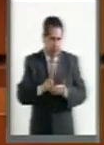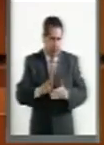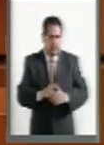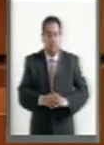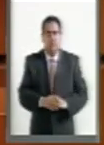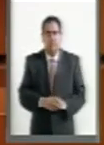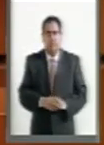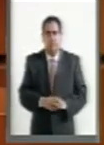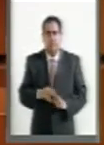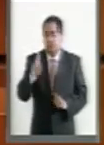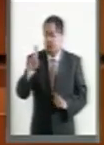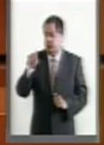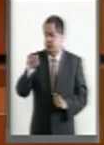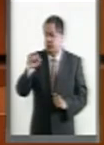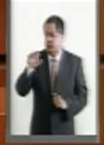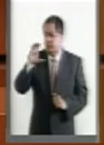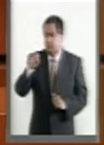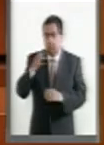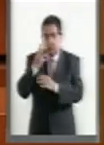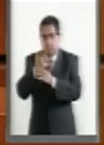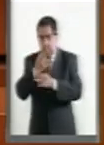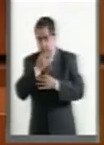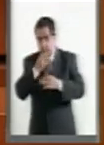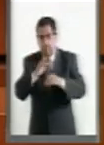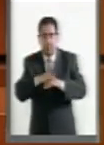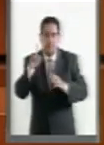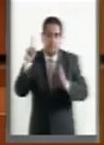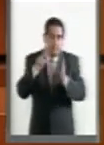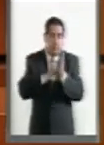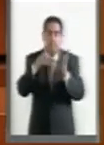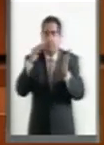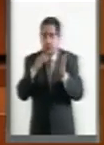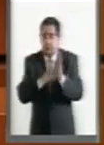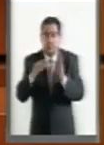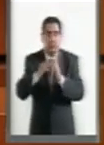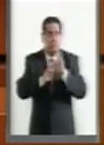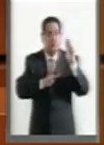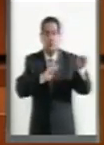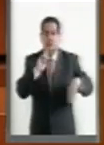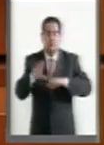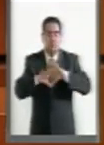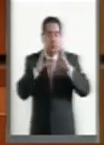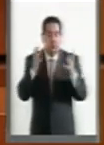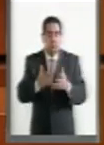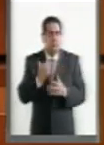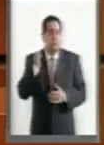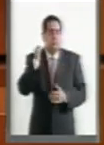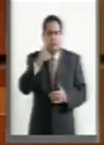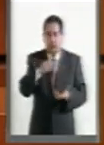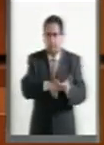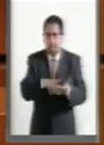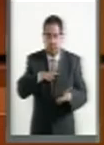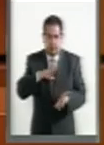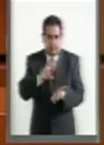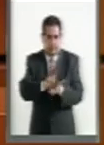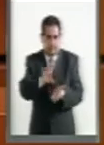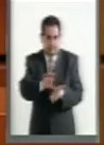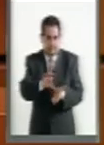Según la UNESCO, hay más de mil millones de personas en el mundo que viven con alguna discapacidad.